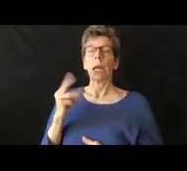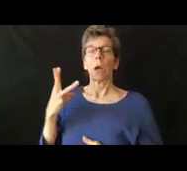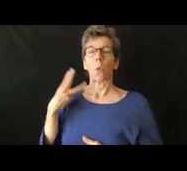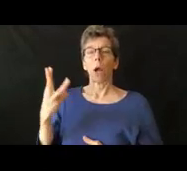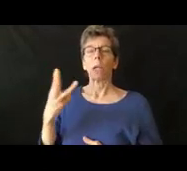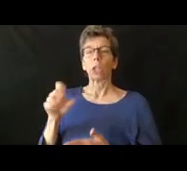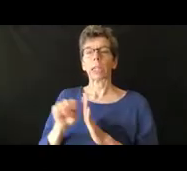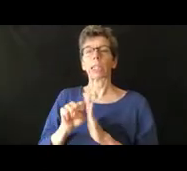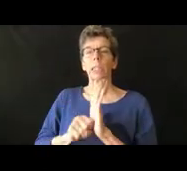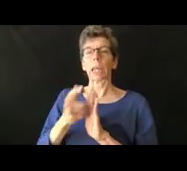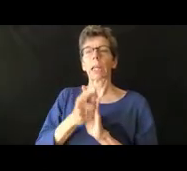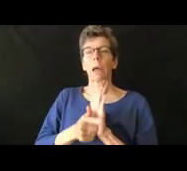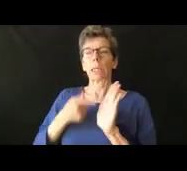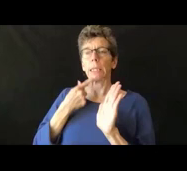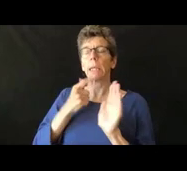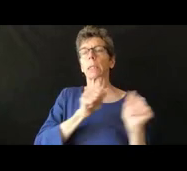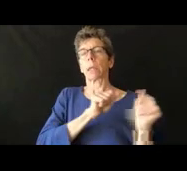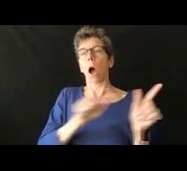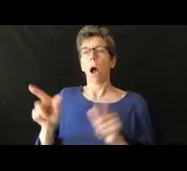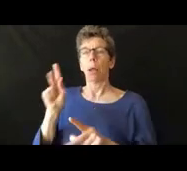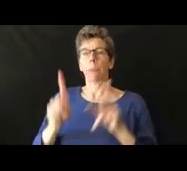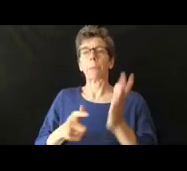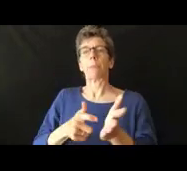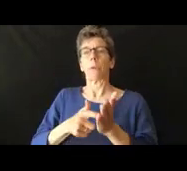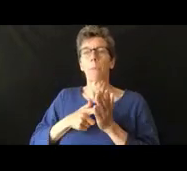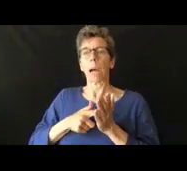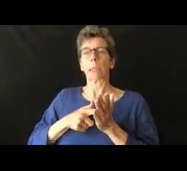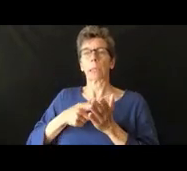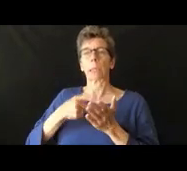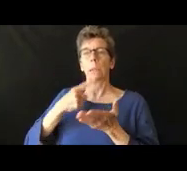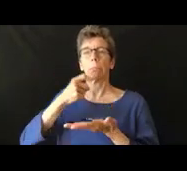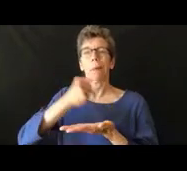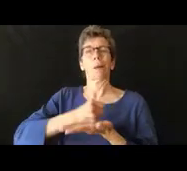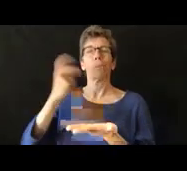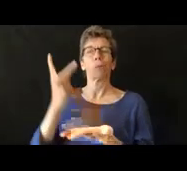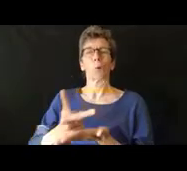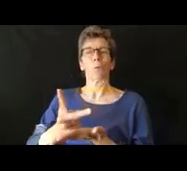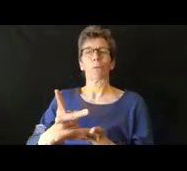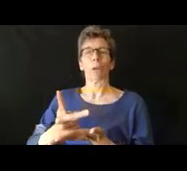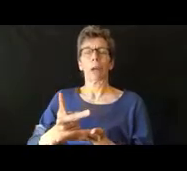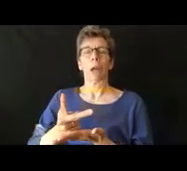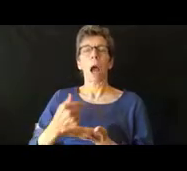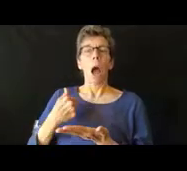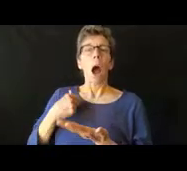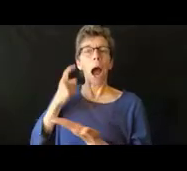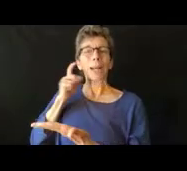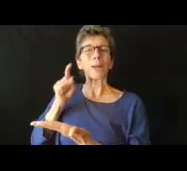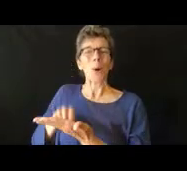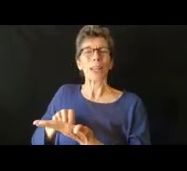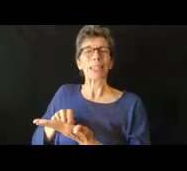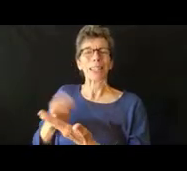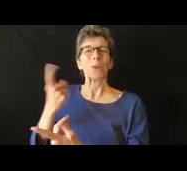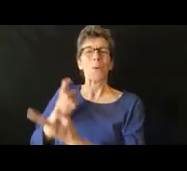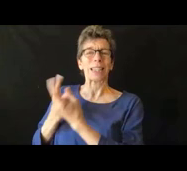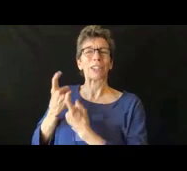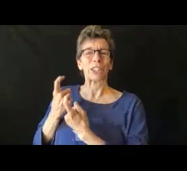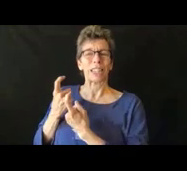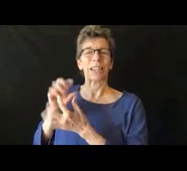acuerdo y den su permiso para que haya una grabación desafortunadamente sí vi la pregunta si se puede